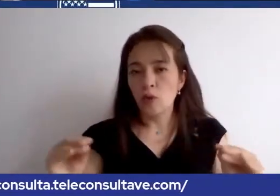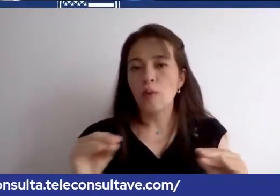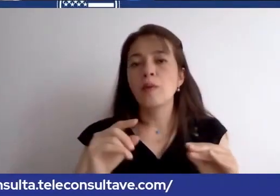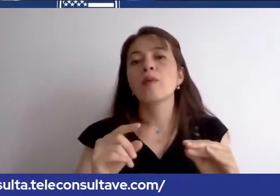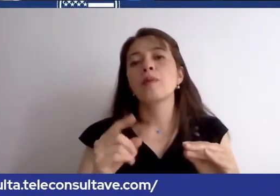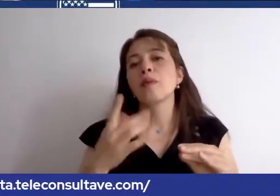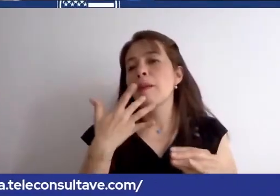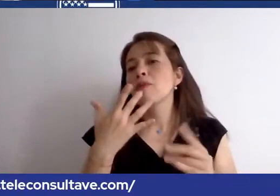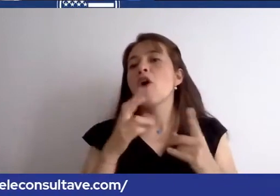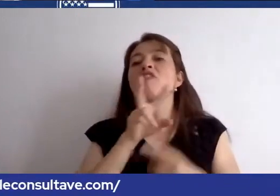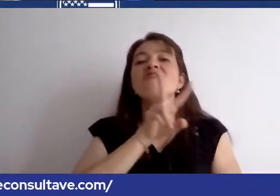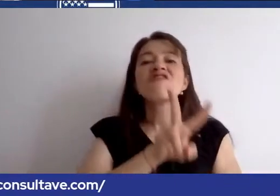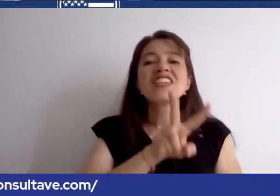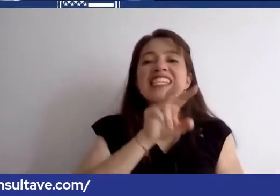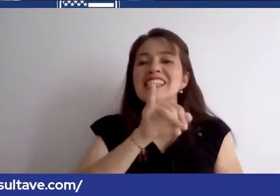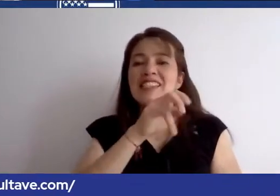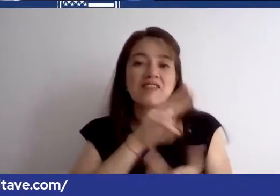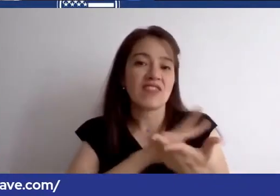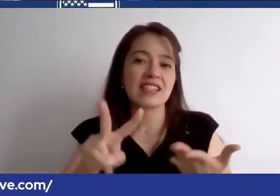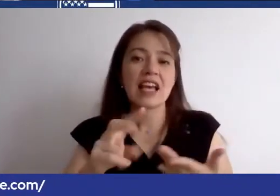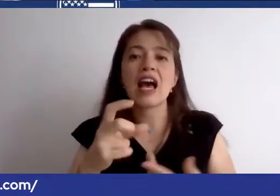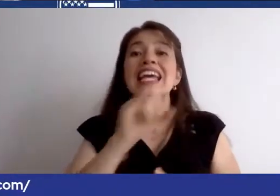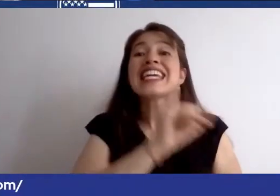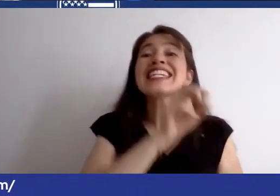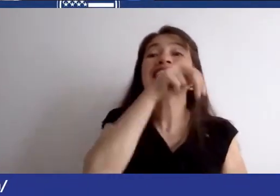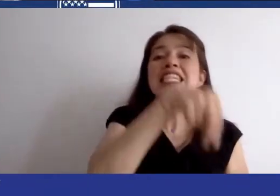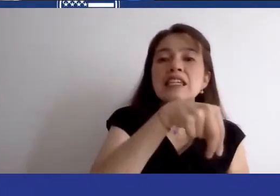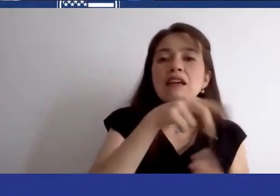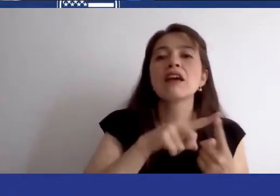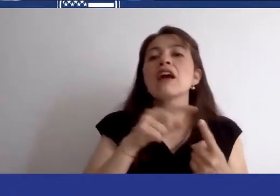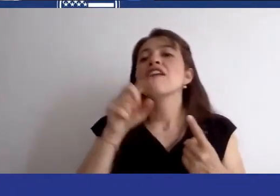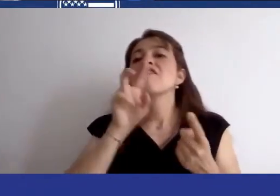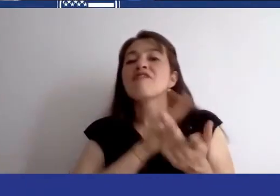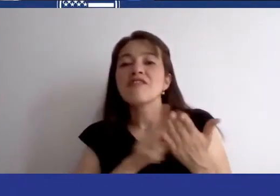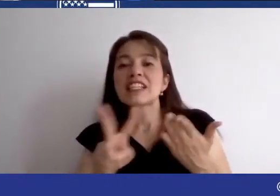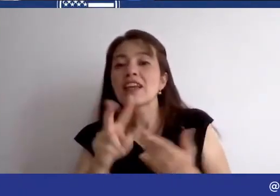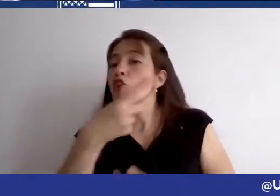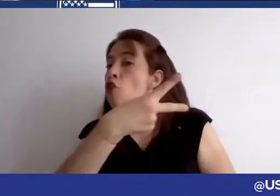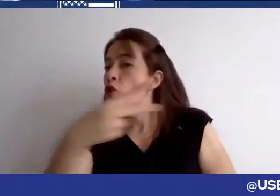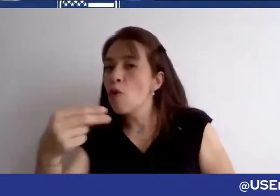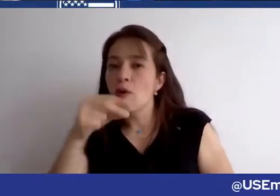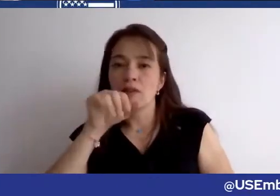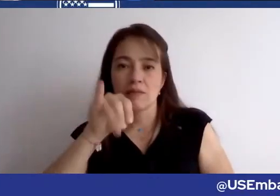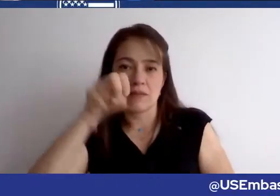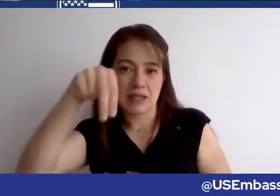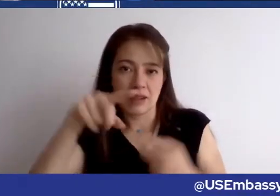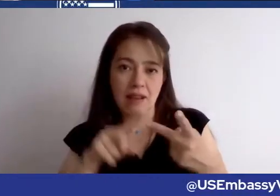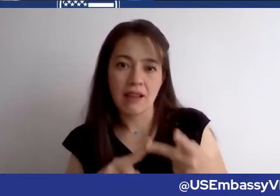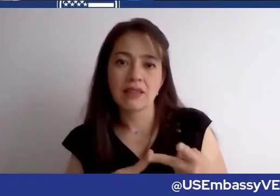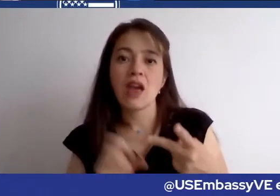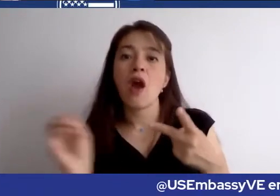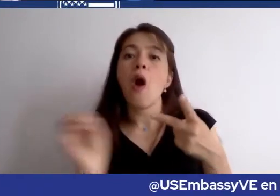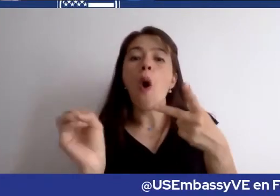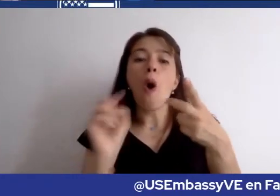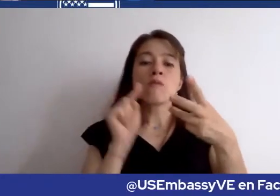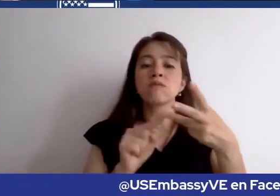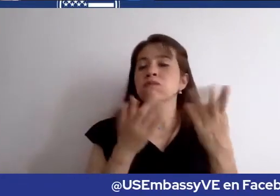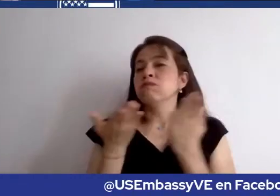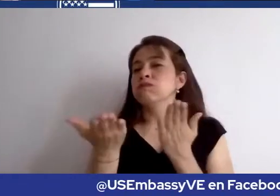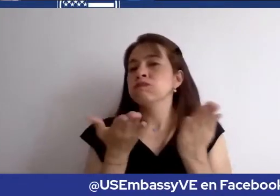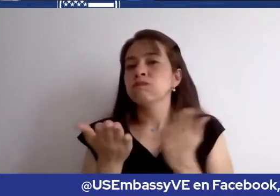ejemplo visas inmigrantes visas no inmigrantes y servicios para los ciudadanos